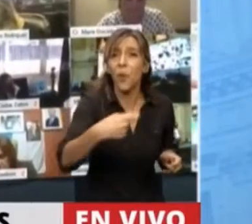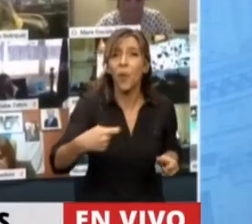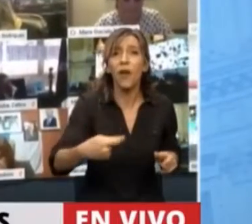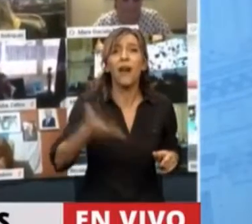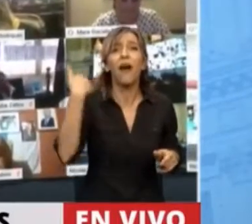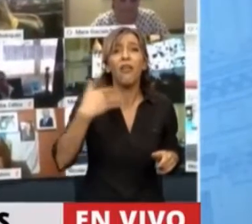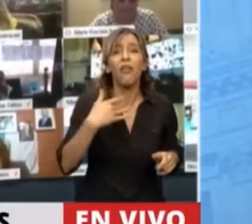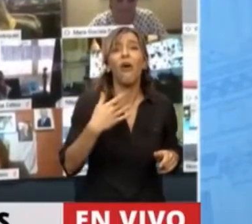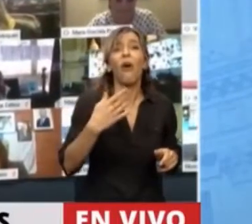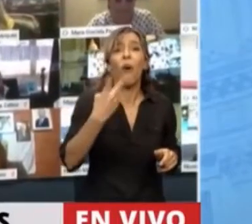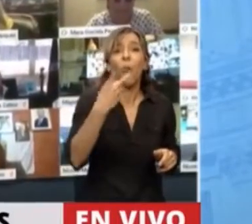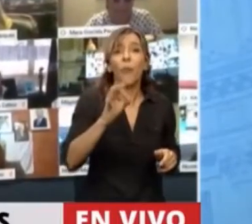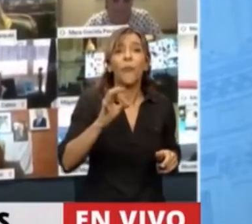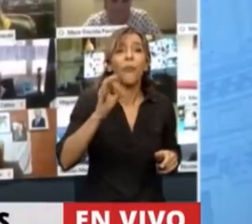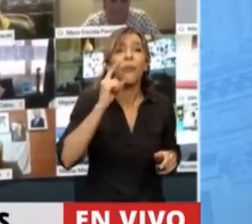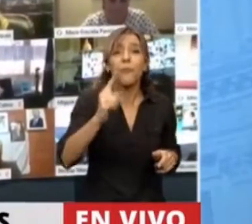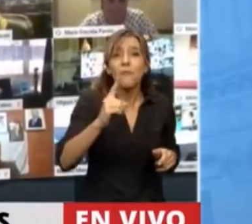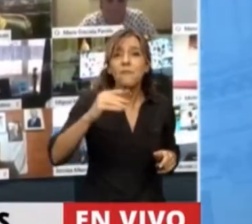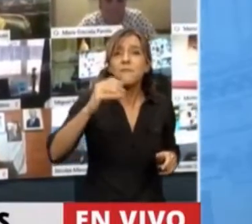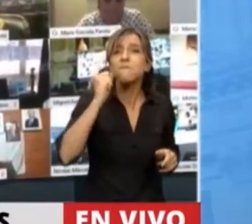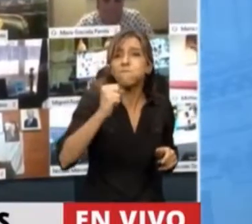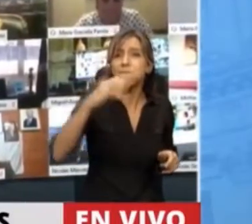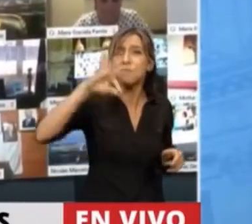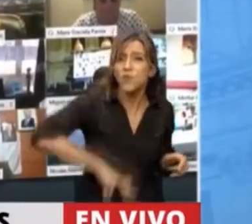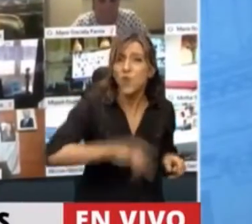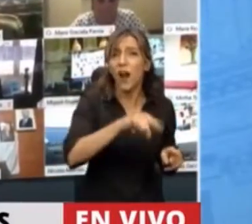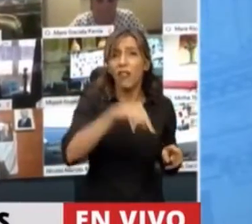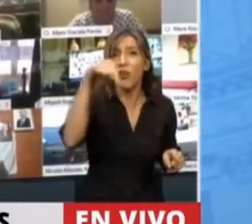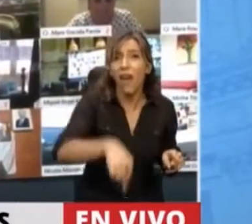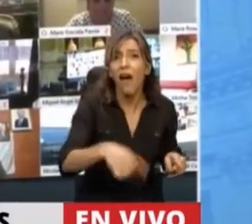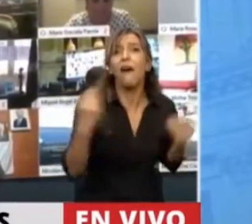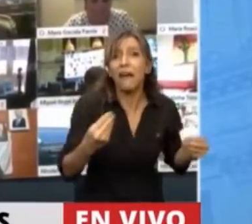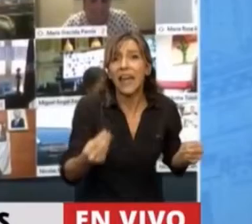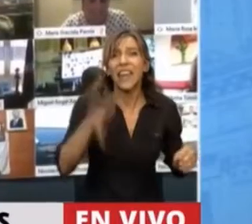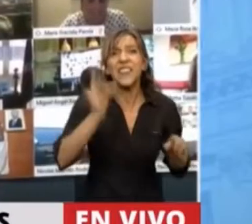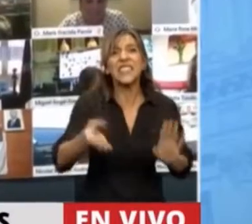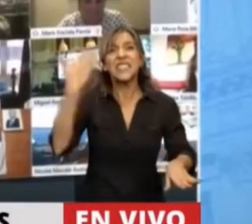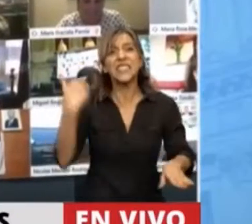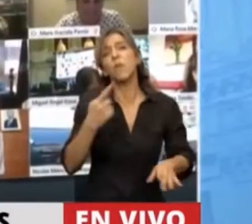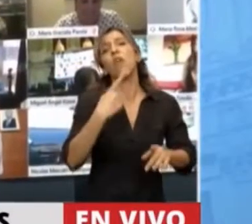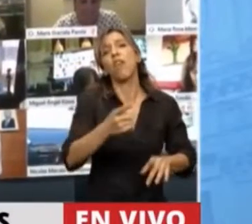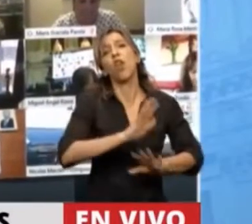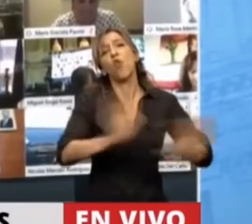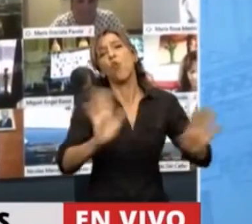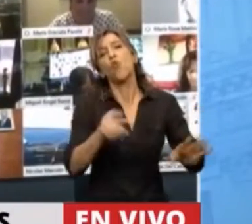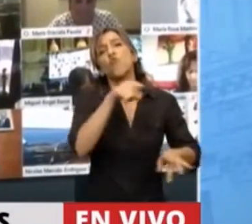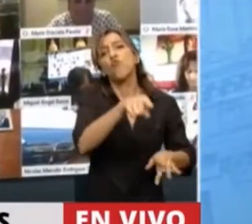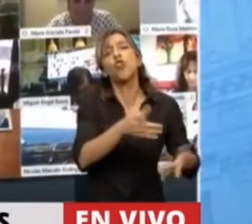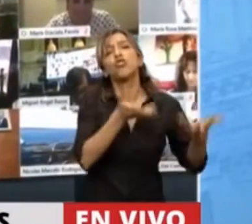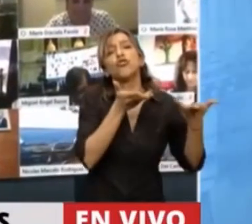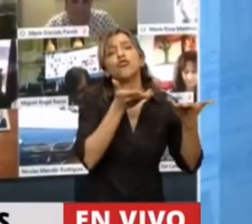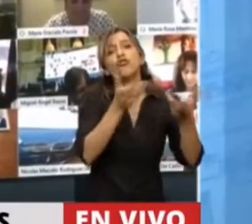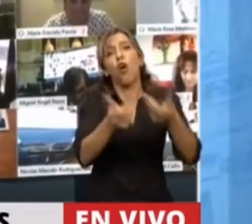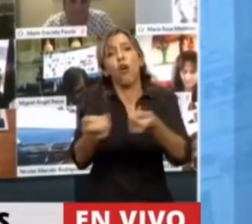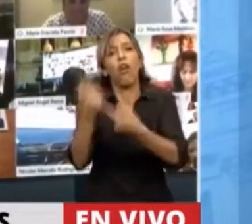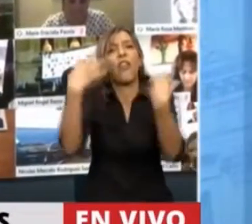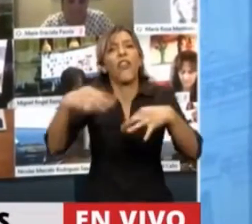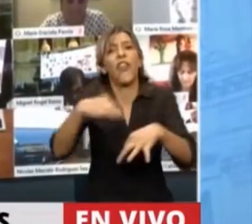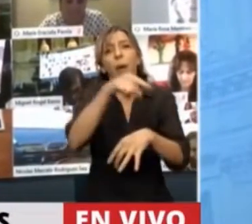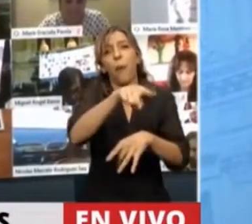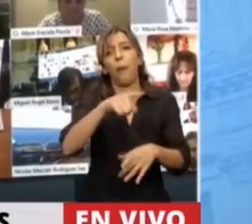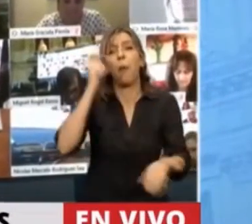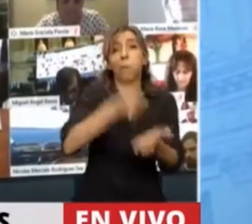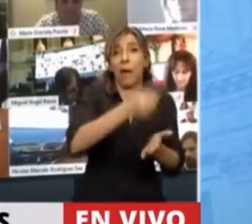En diciembre le dijeron que tenía que ser solidario y por eso le iban a suspender la movilidad y le iban a pagar menos de lo que decía la movilidad macrista,